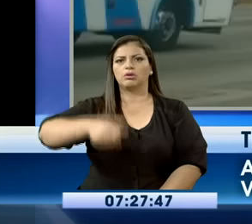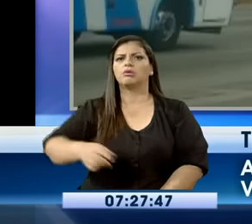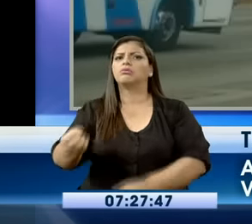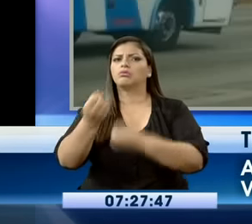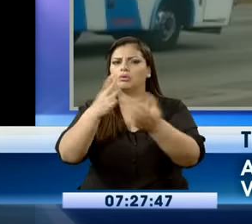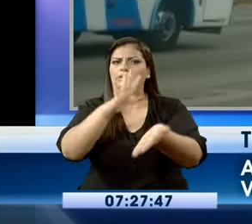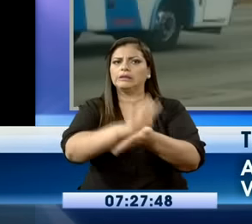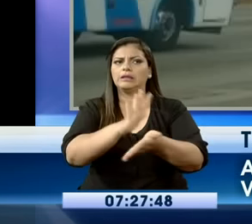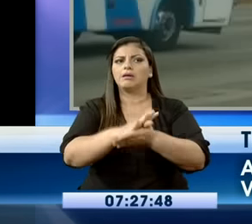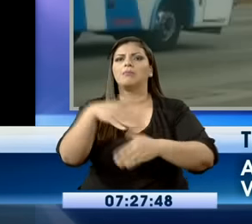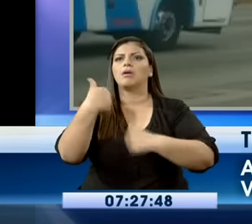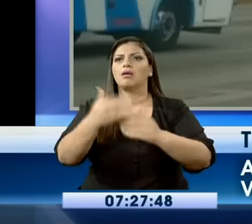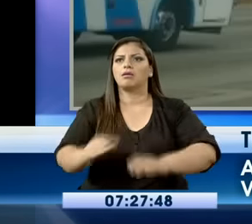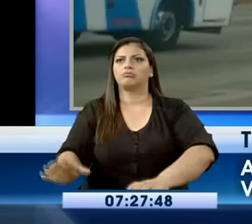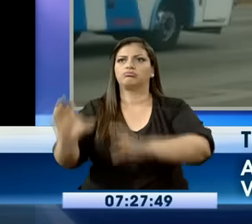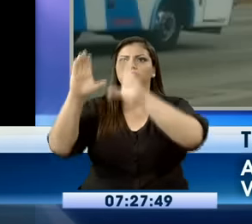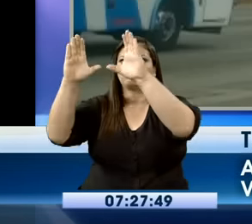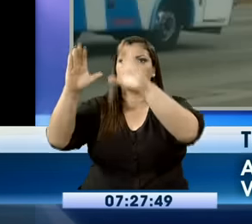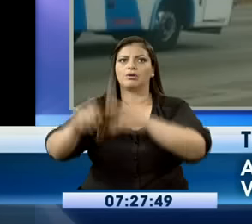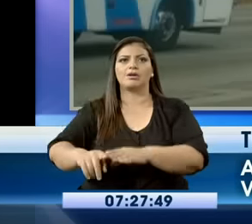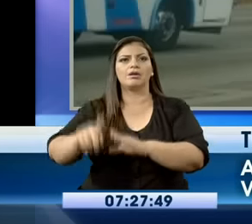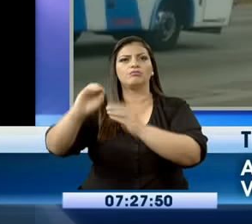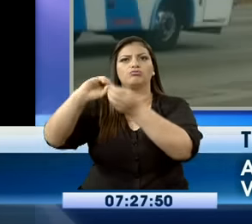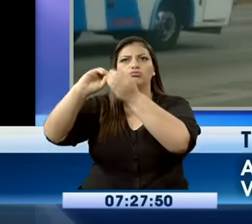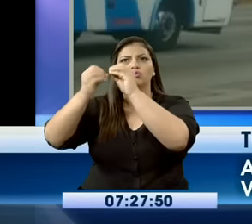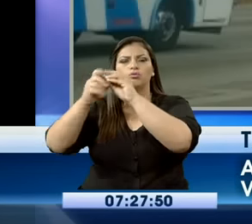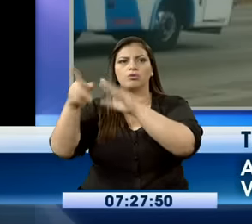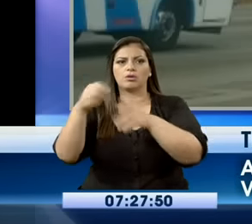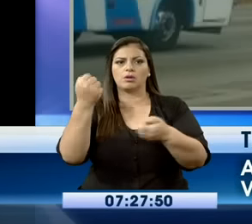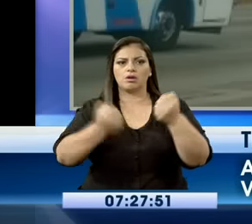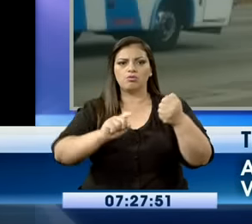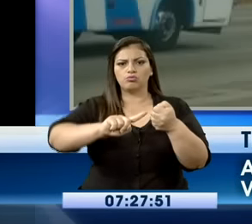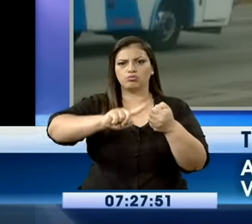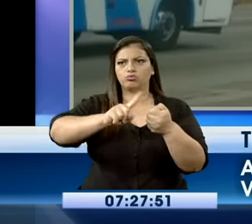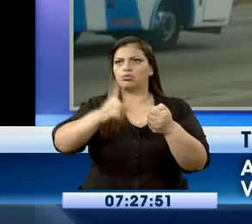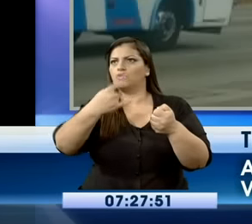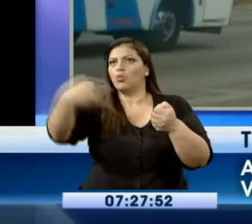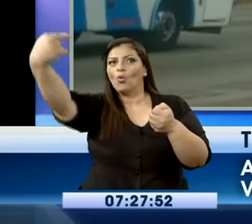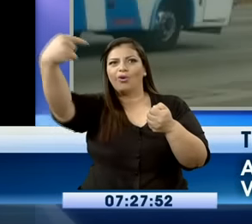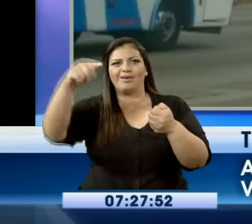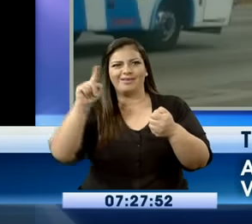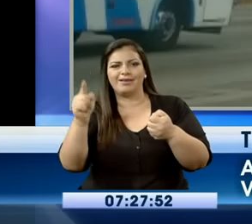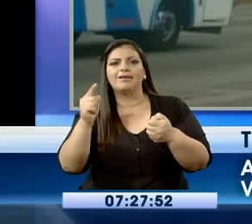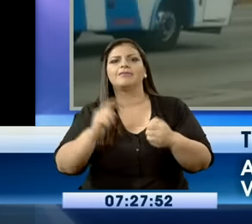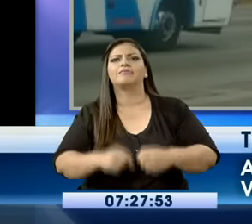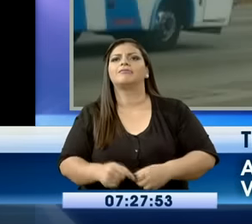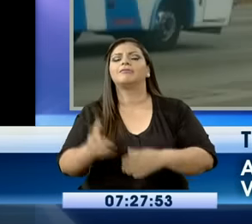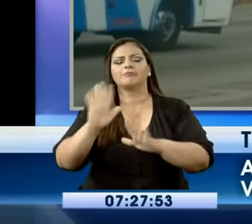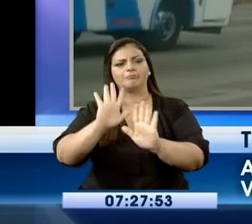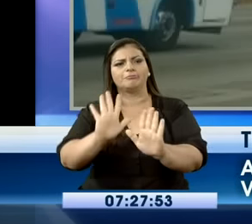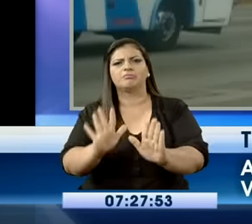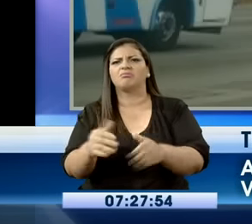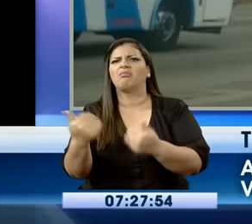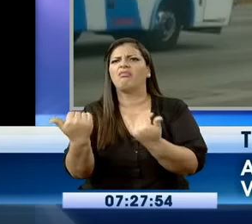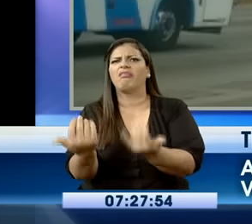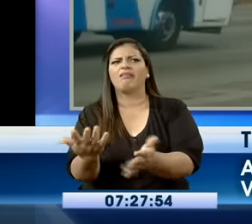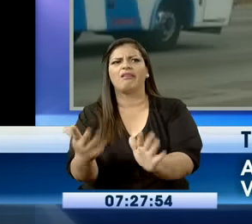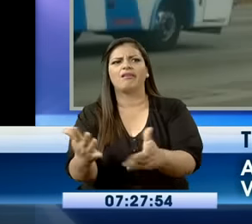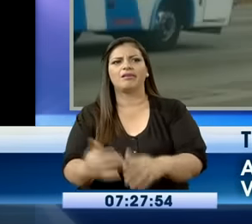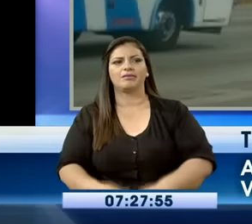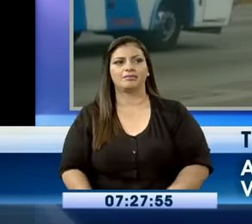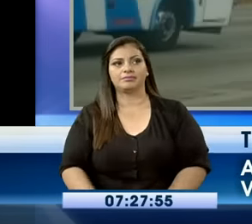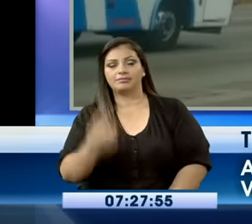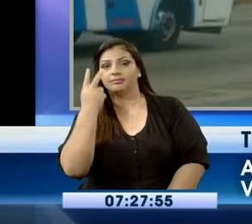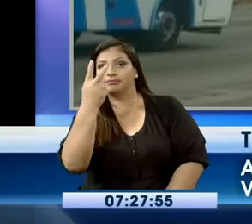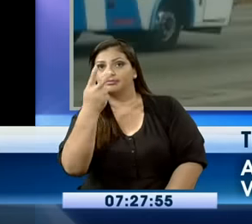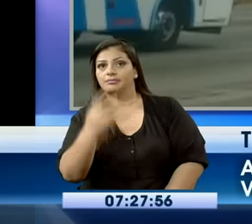comiencen a conseguir. Y lo mismo, los radares en la vía a la península, está claro, el otro es balsareña, o es por